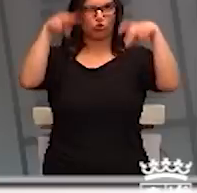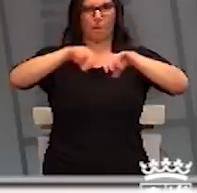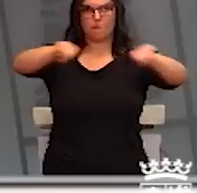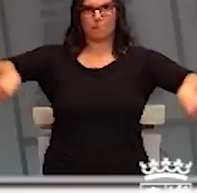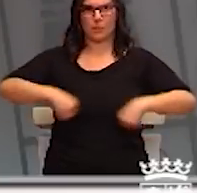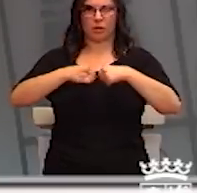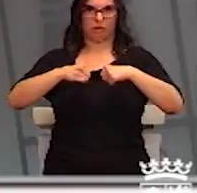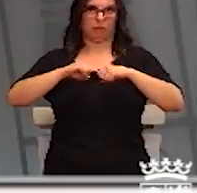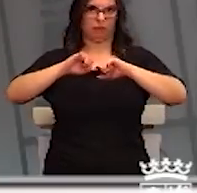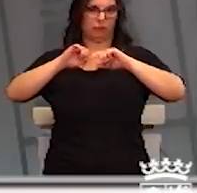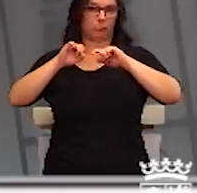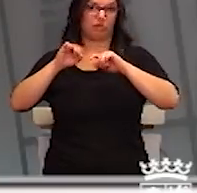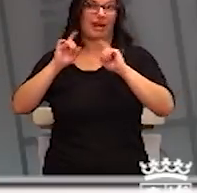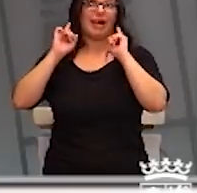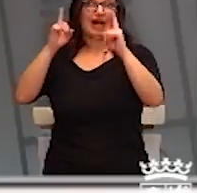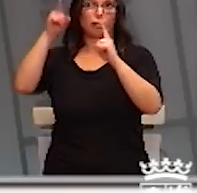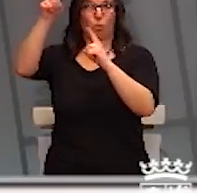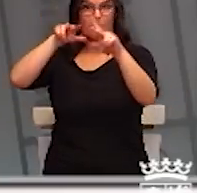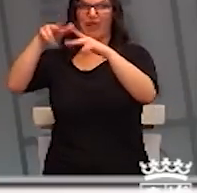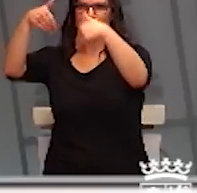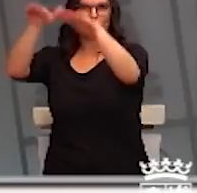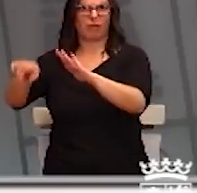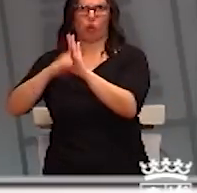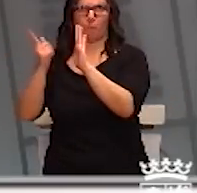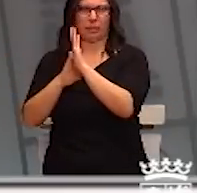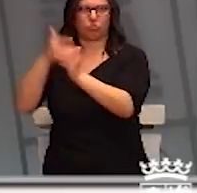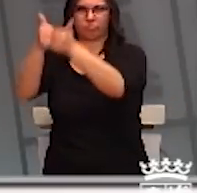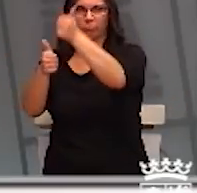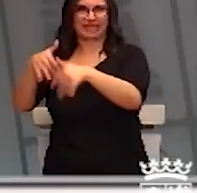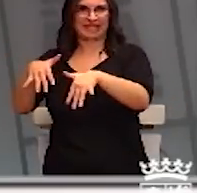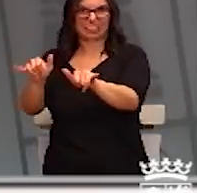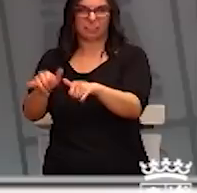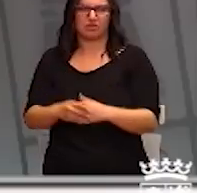salvo lo expresado ya para Miranda, en el que se suspenden completamente también